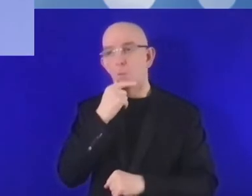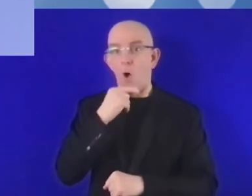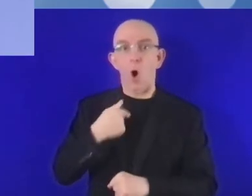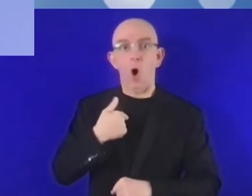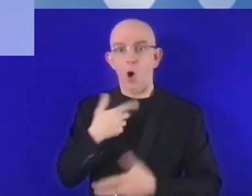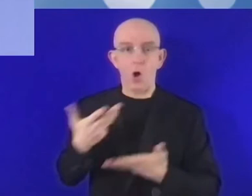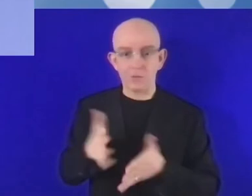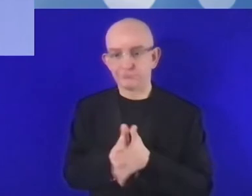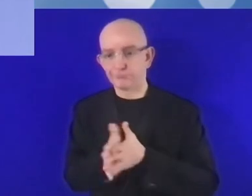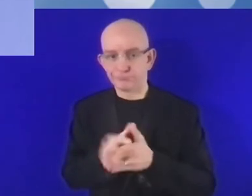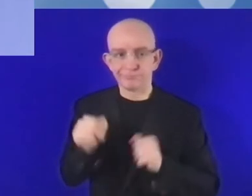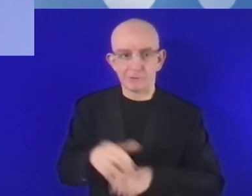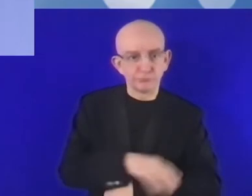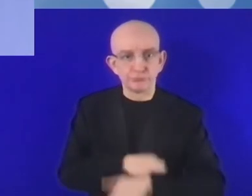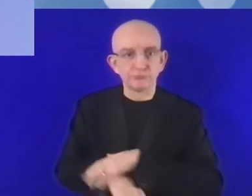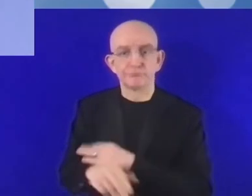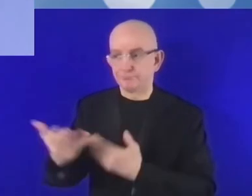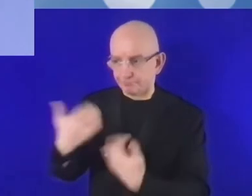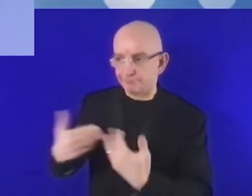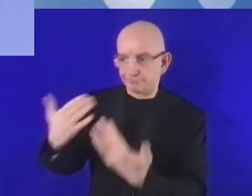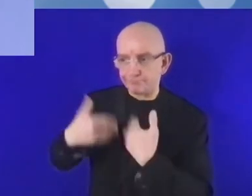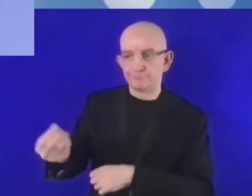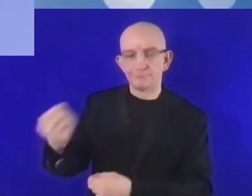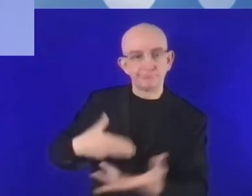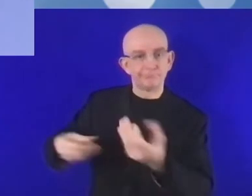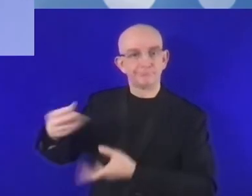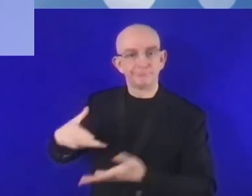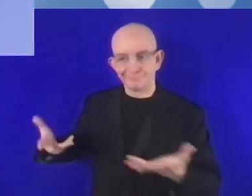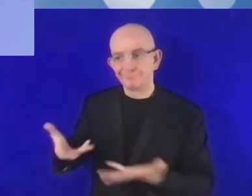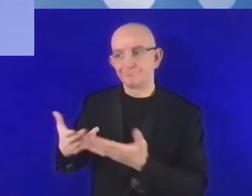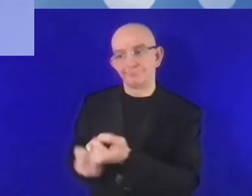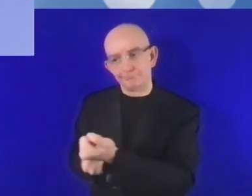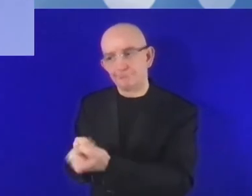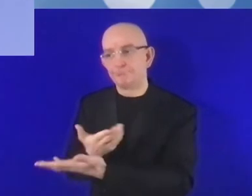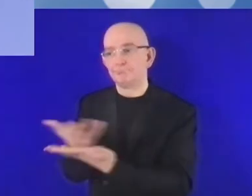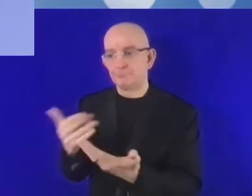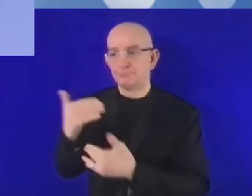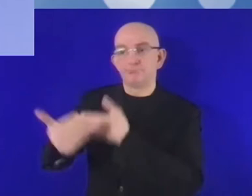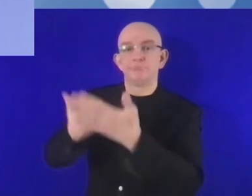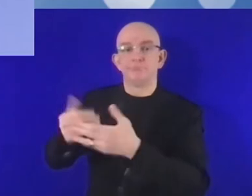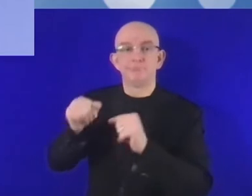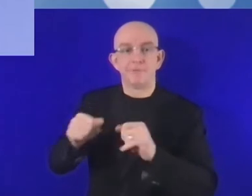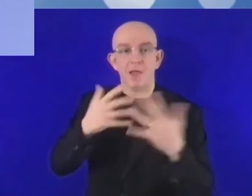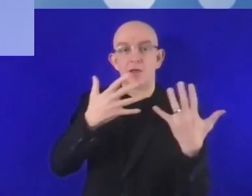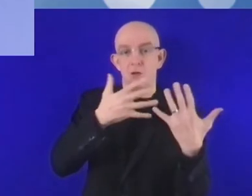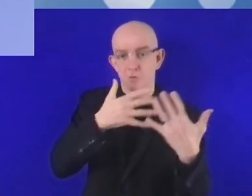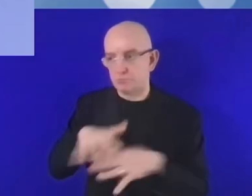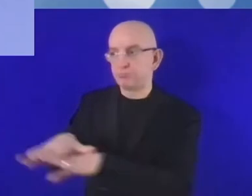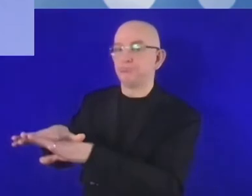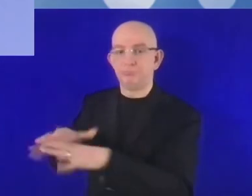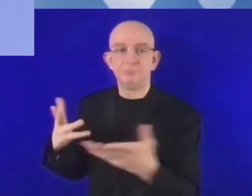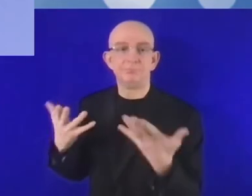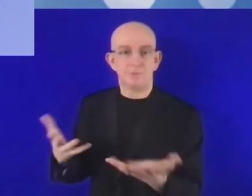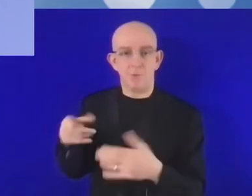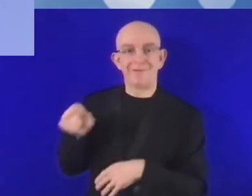financieros. Estos problemas hay que resolverlos para que las startups y las pymes puedan funcionar de forma